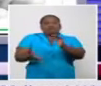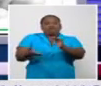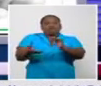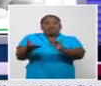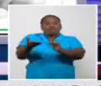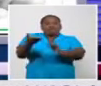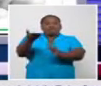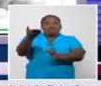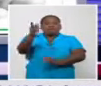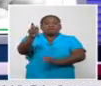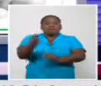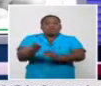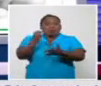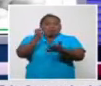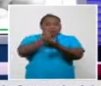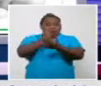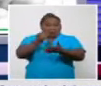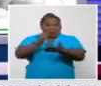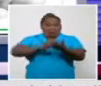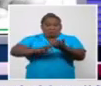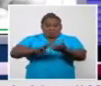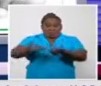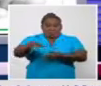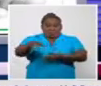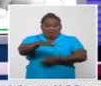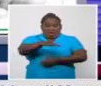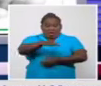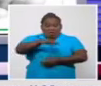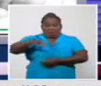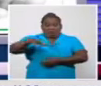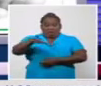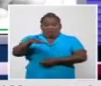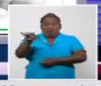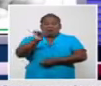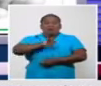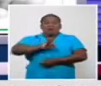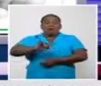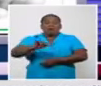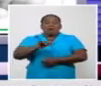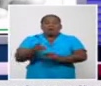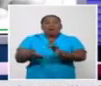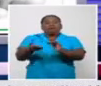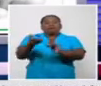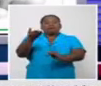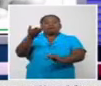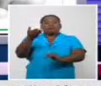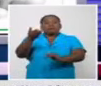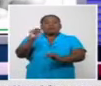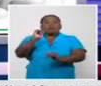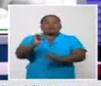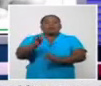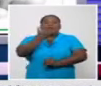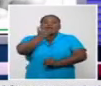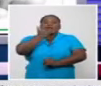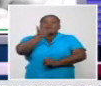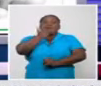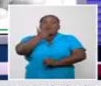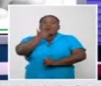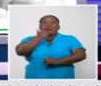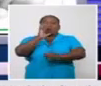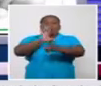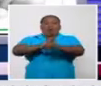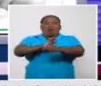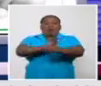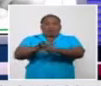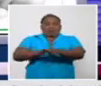confirmados en estos territorios y también teniendo en cuenta el incremento de sus respectivas tasas de incidencia. Pero sobre